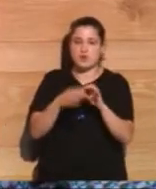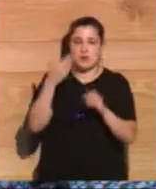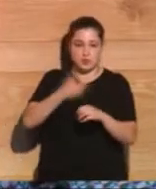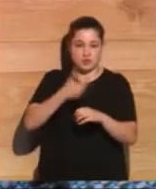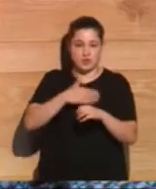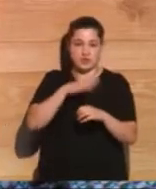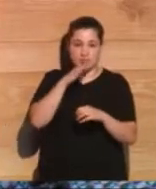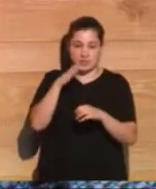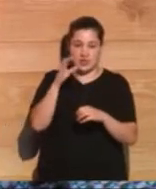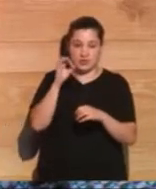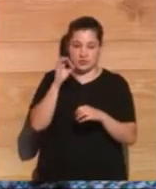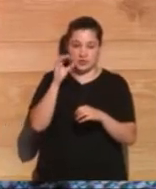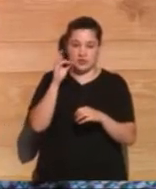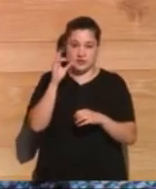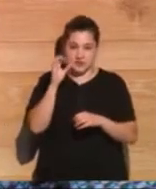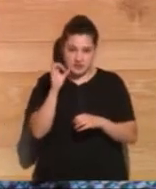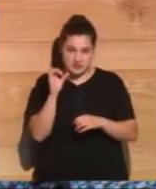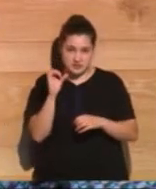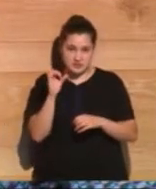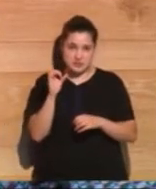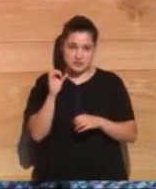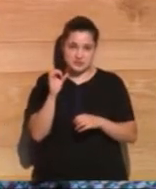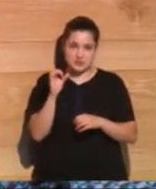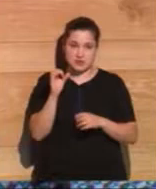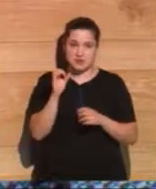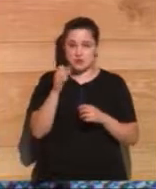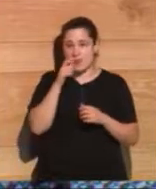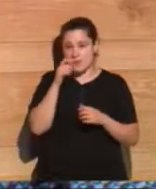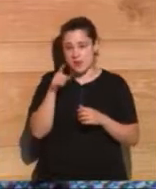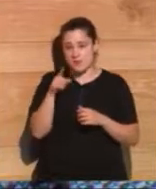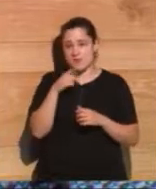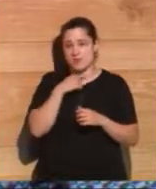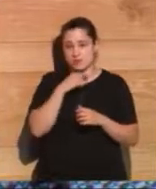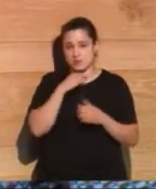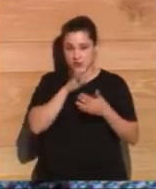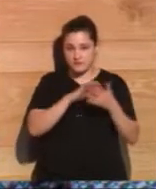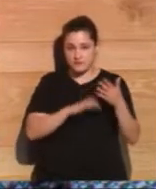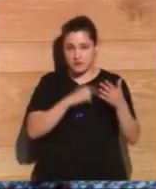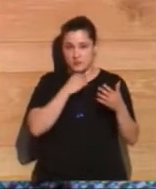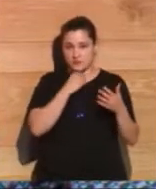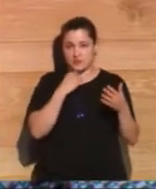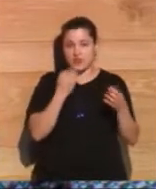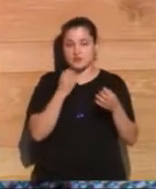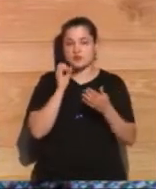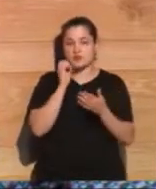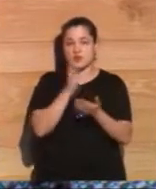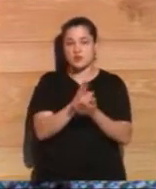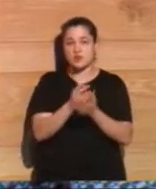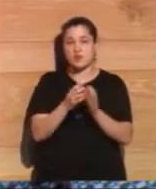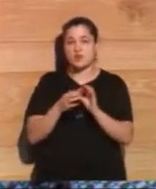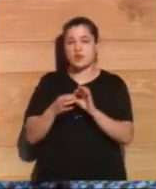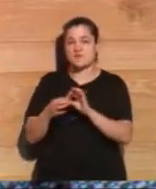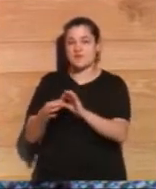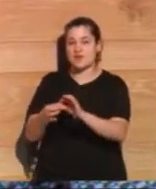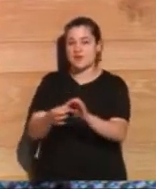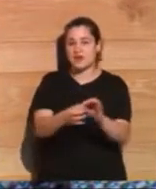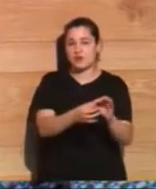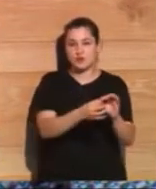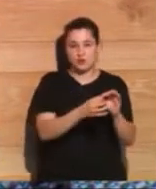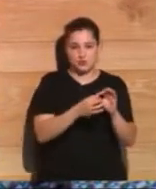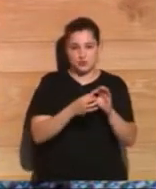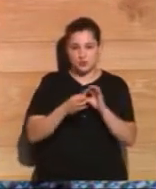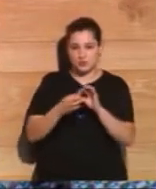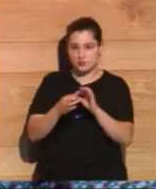los ODS, y es un término que me gustó en el informe, es un reto unificador. Es